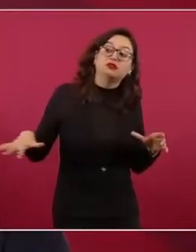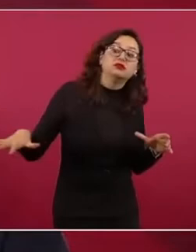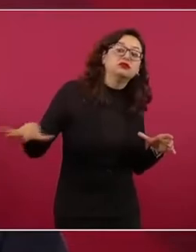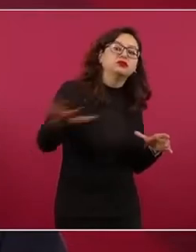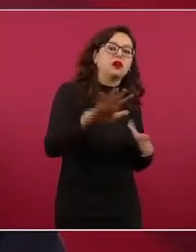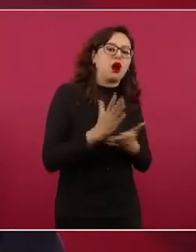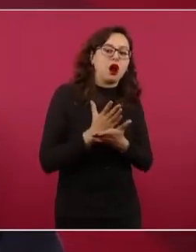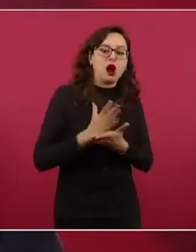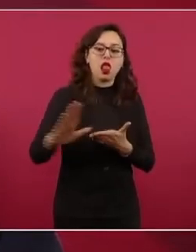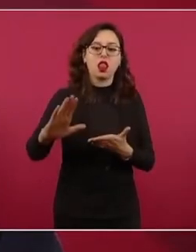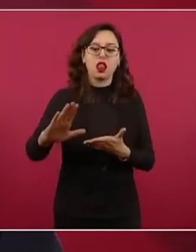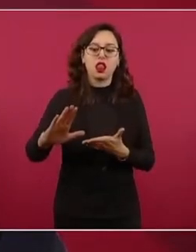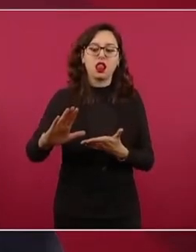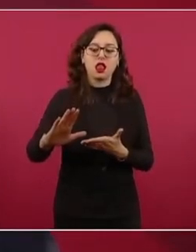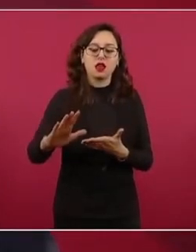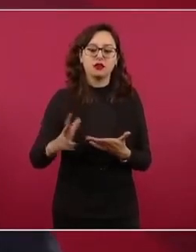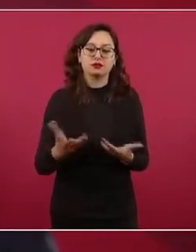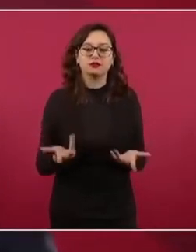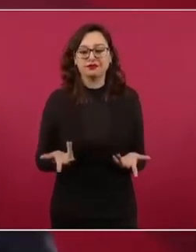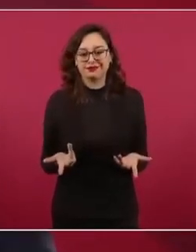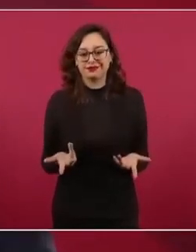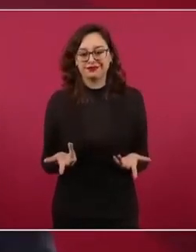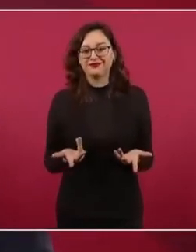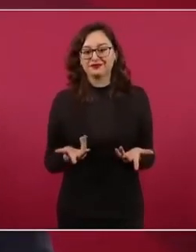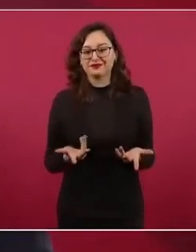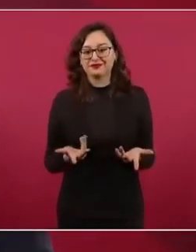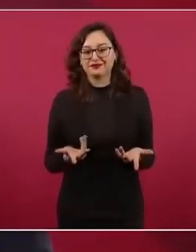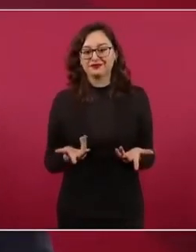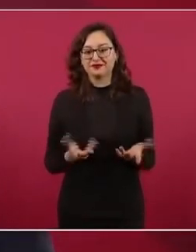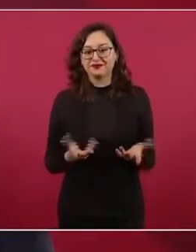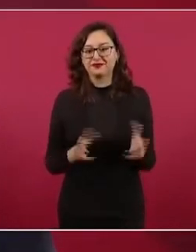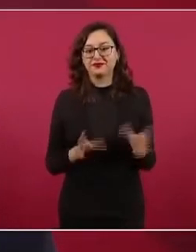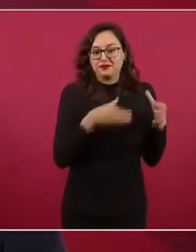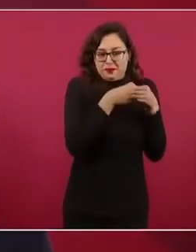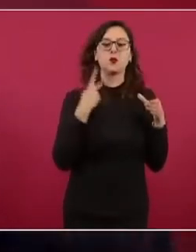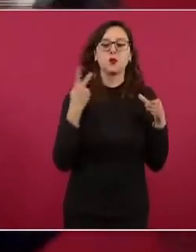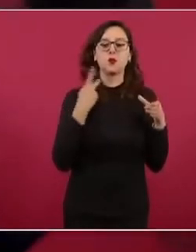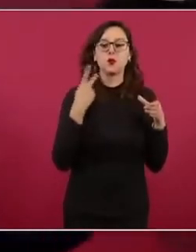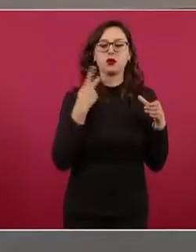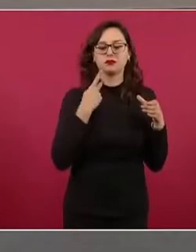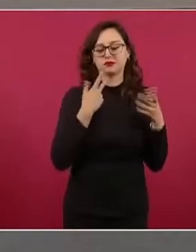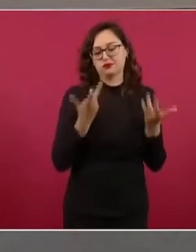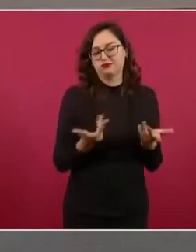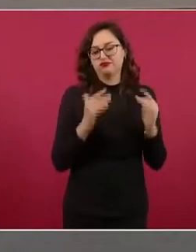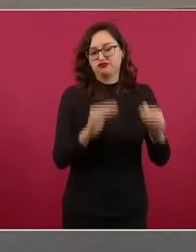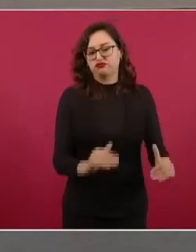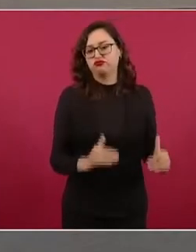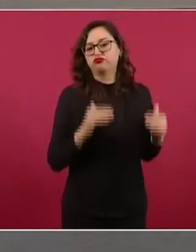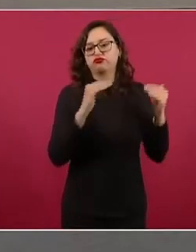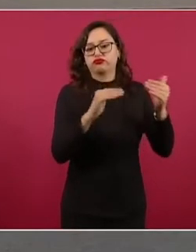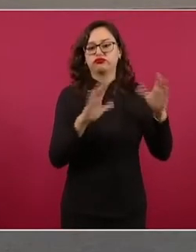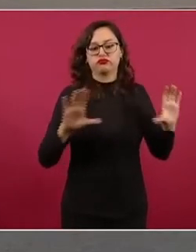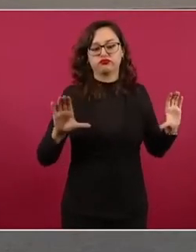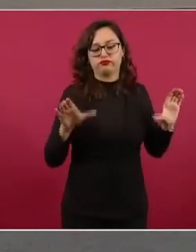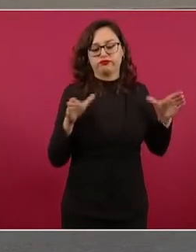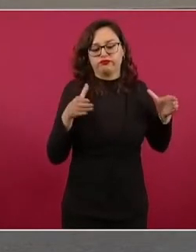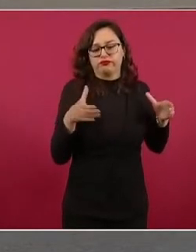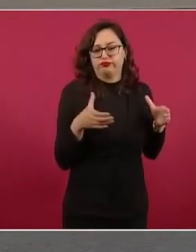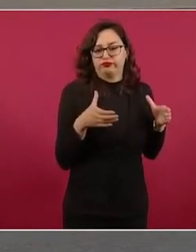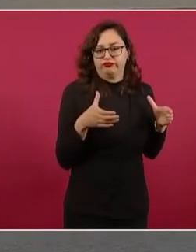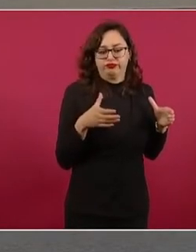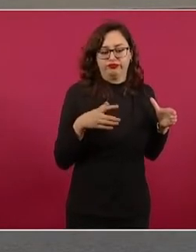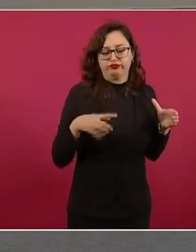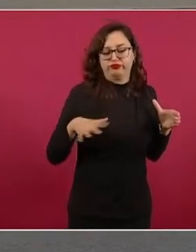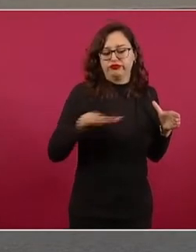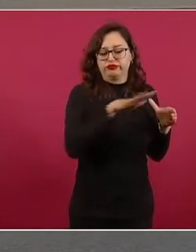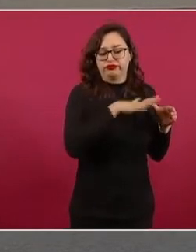y desde luego la sociedad política. La política, élite, la política, asunto